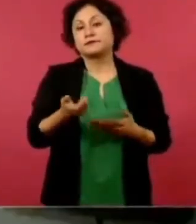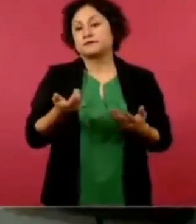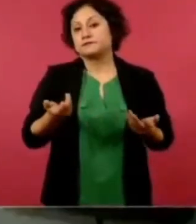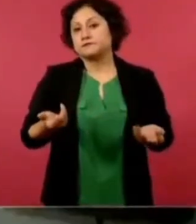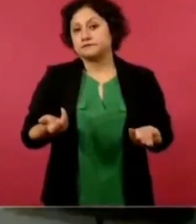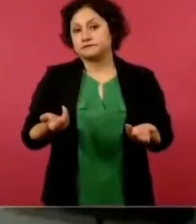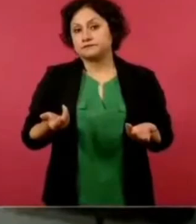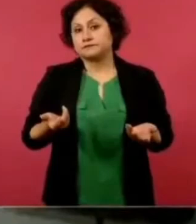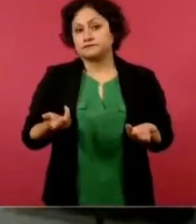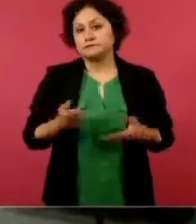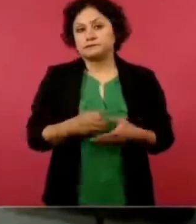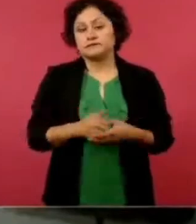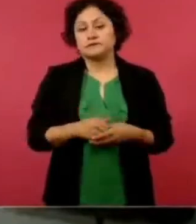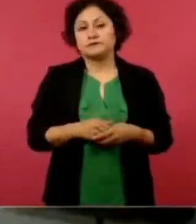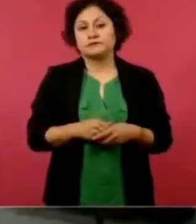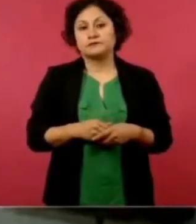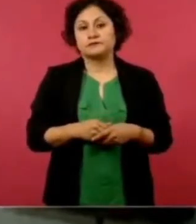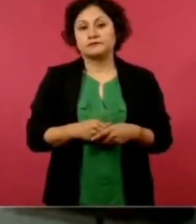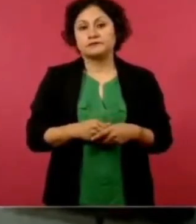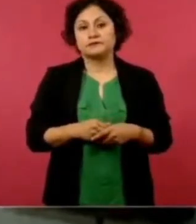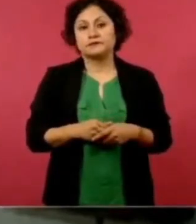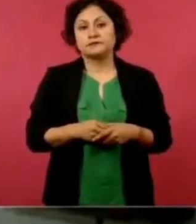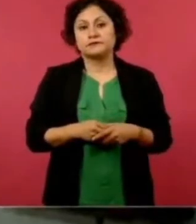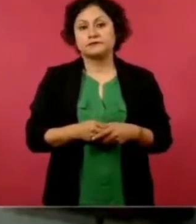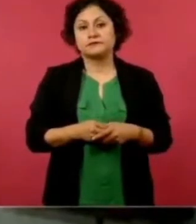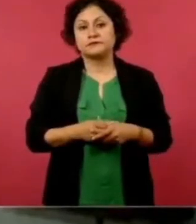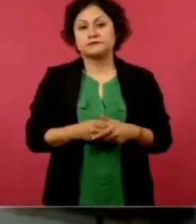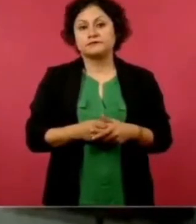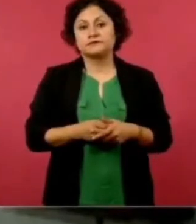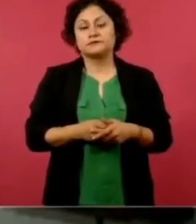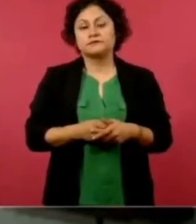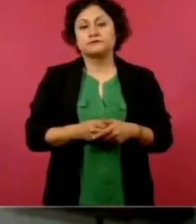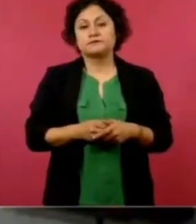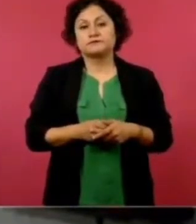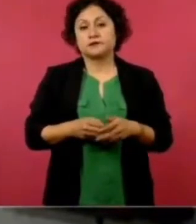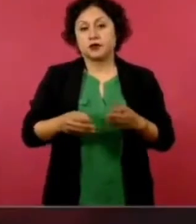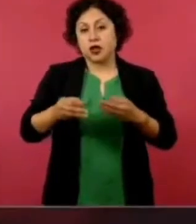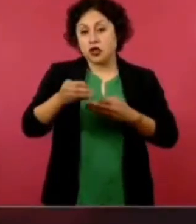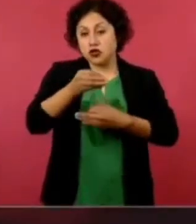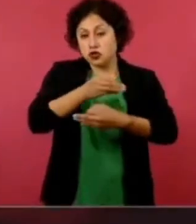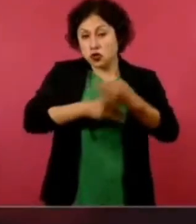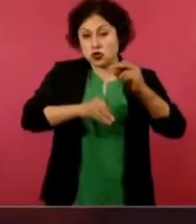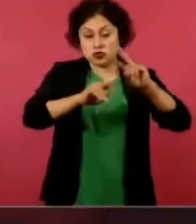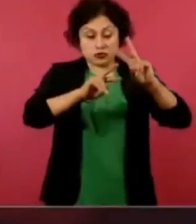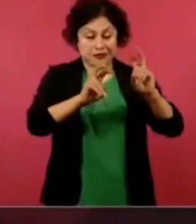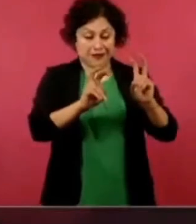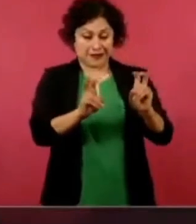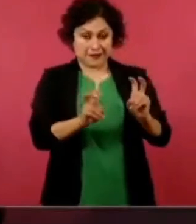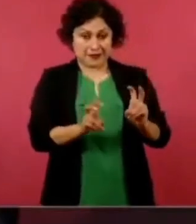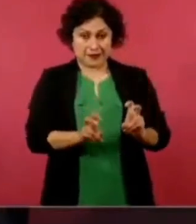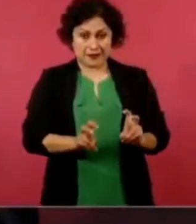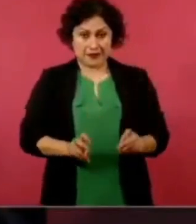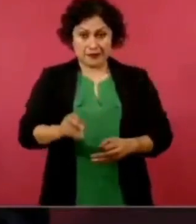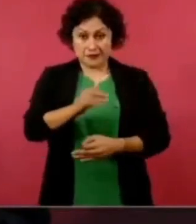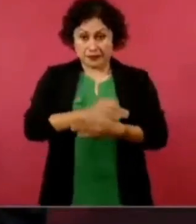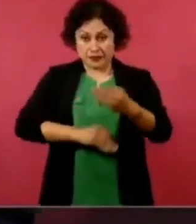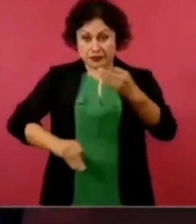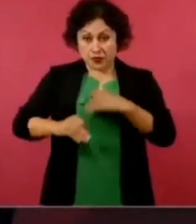del conocimiento del presidente Biden.